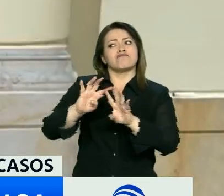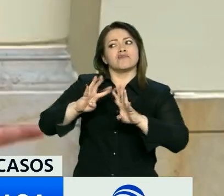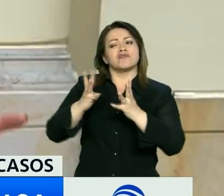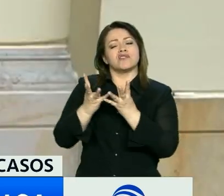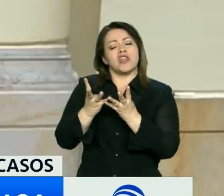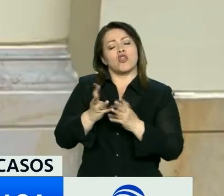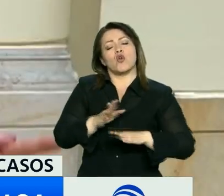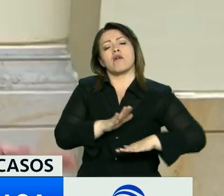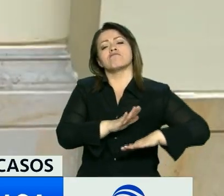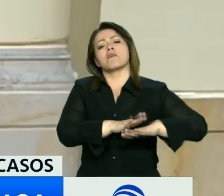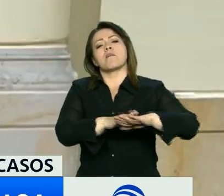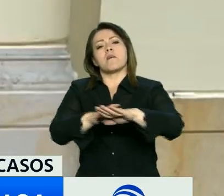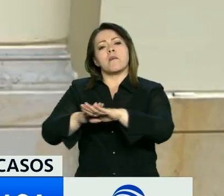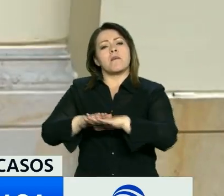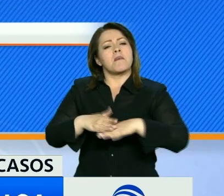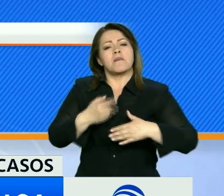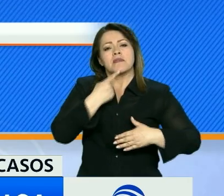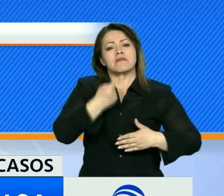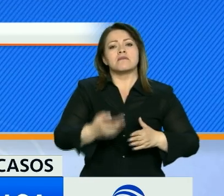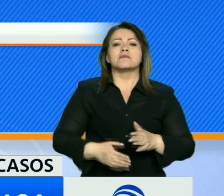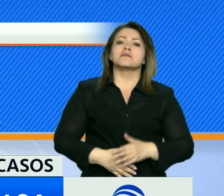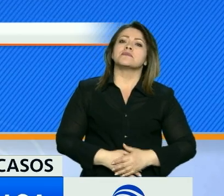testimonios anónimos de las víctimas.